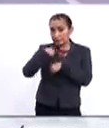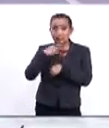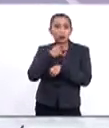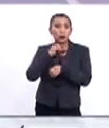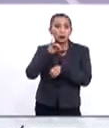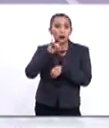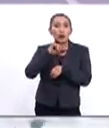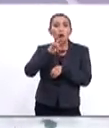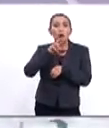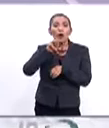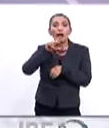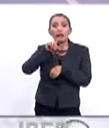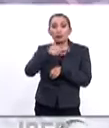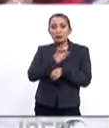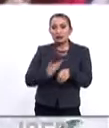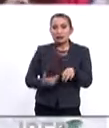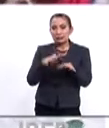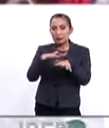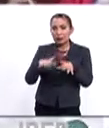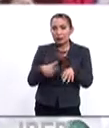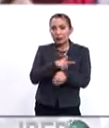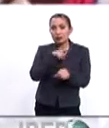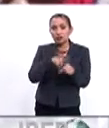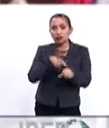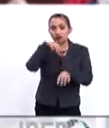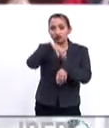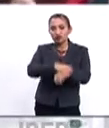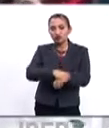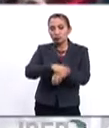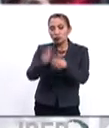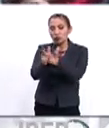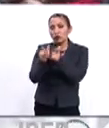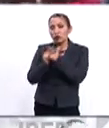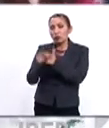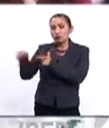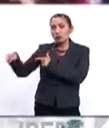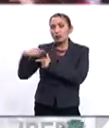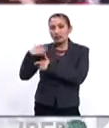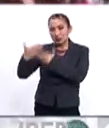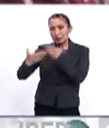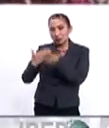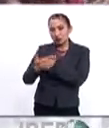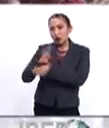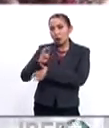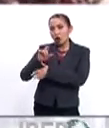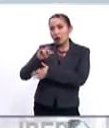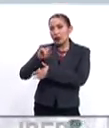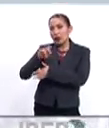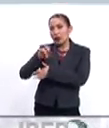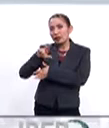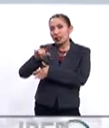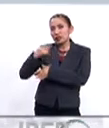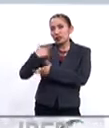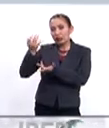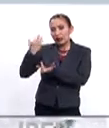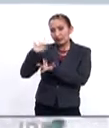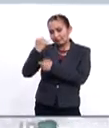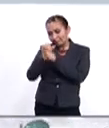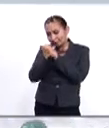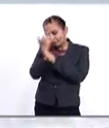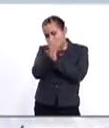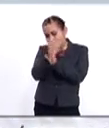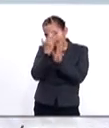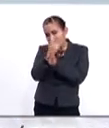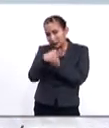diputado Juan Guaidó, presidente de la Asamblea Nacional, fue detenido por un grupo de funcionarios del Servicio Bolivariano de Inteligencia